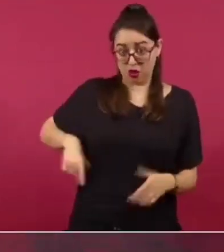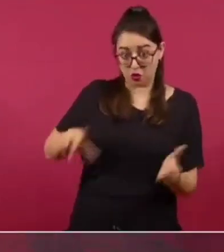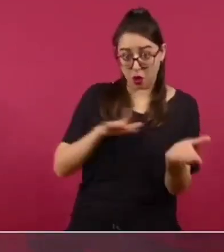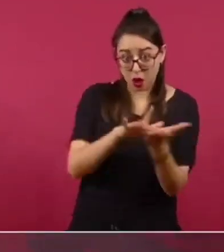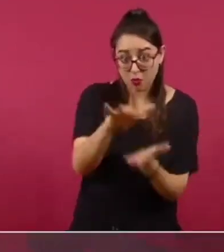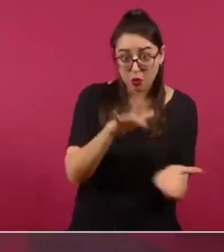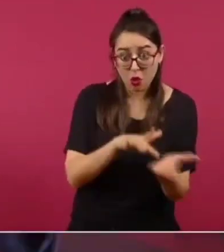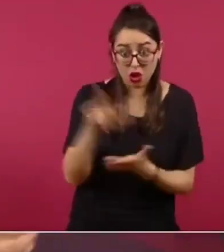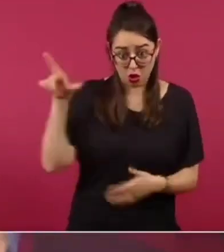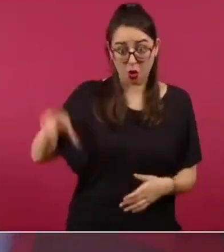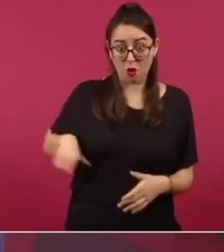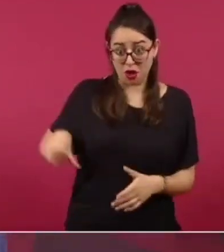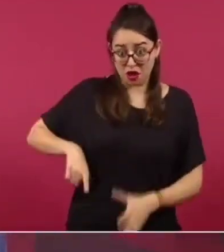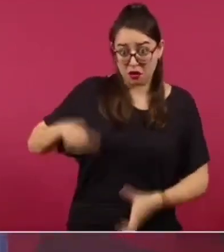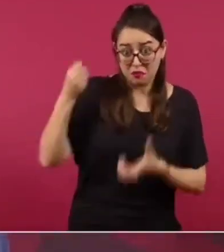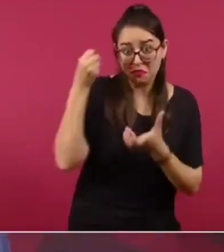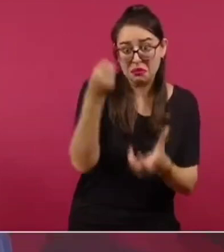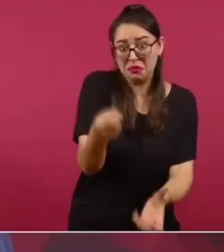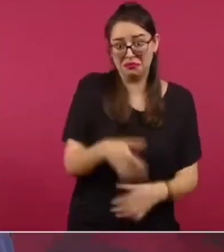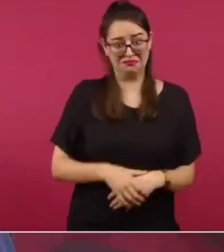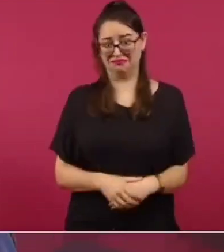Ella es la del deporte.